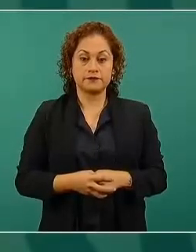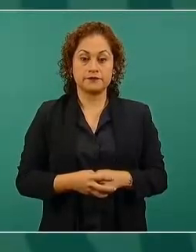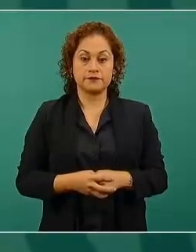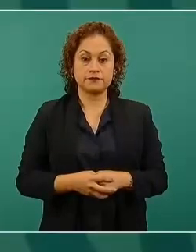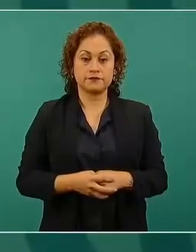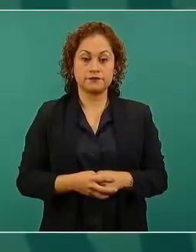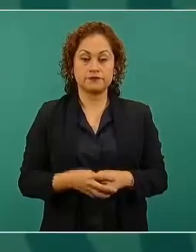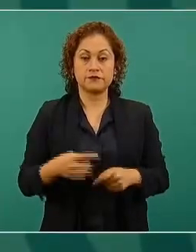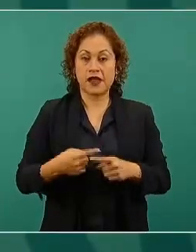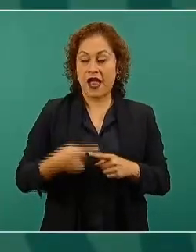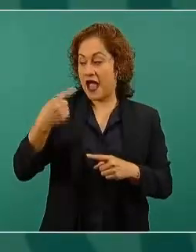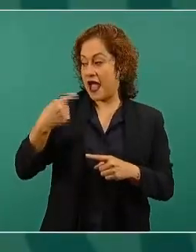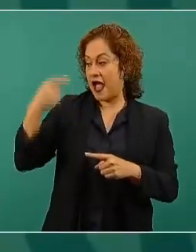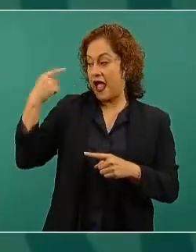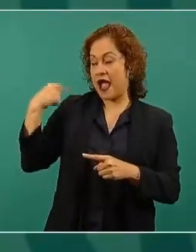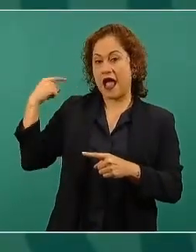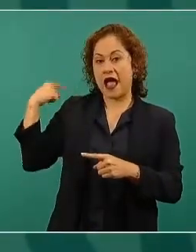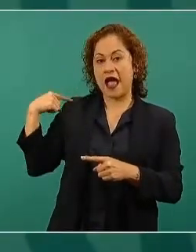antipopulares,